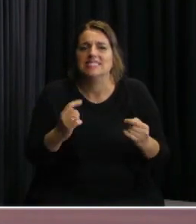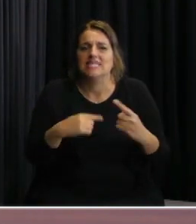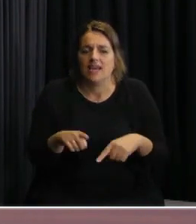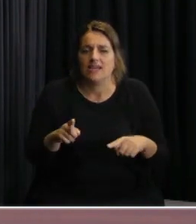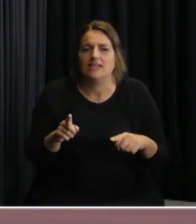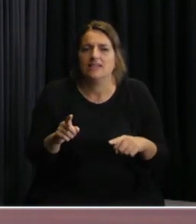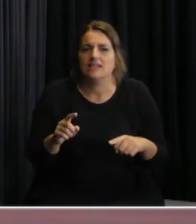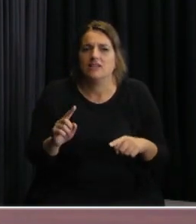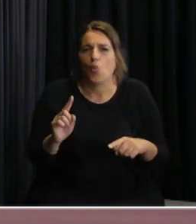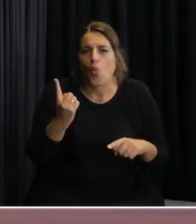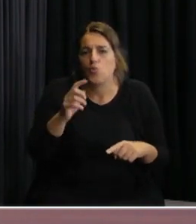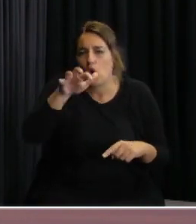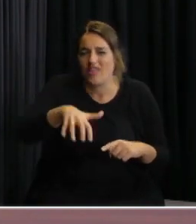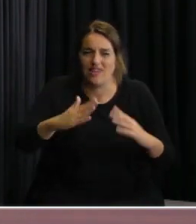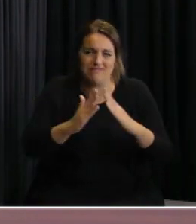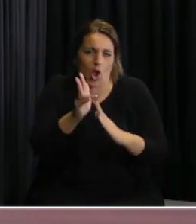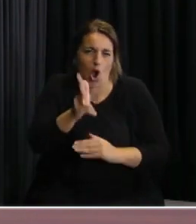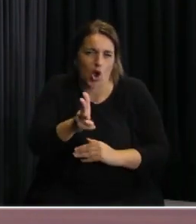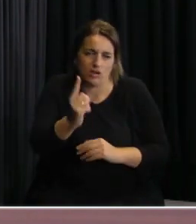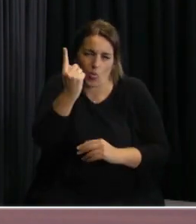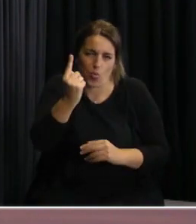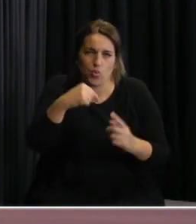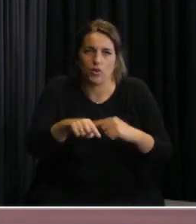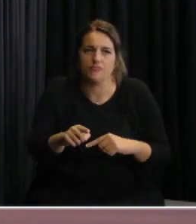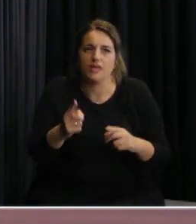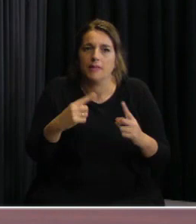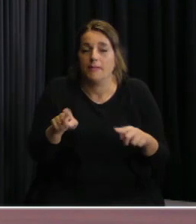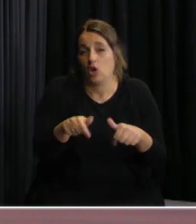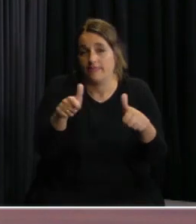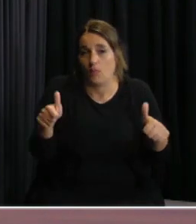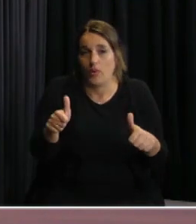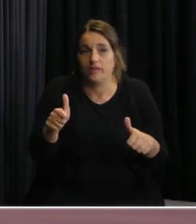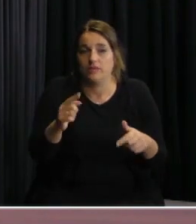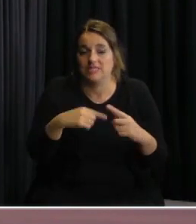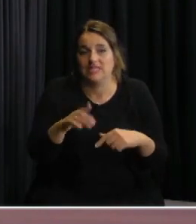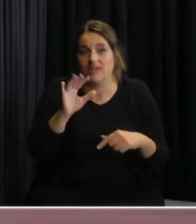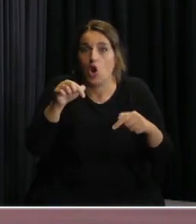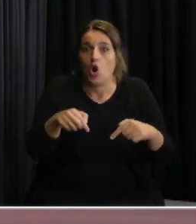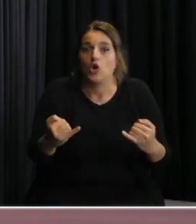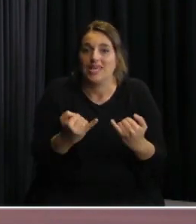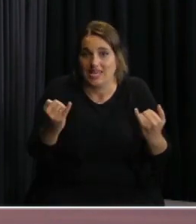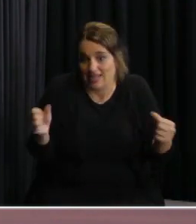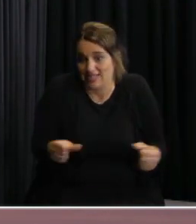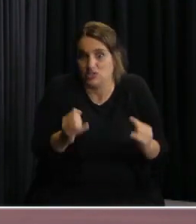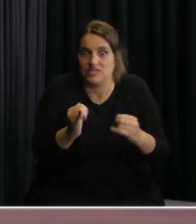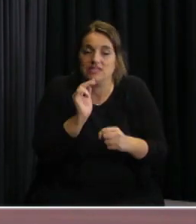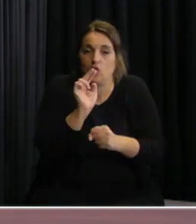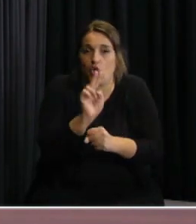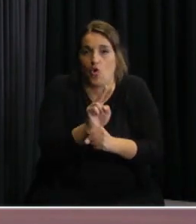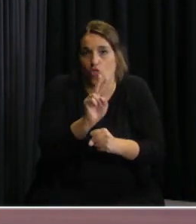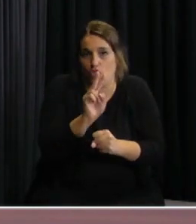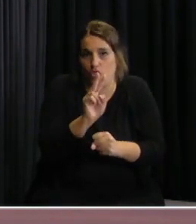en uno de los residenciales pero es bueno saber que en el día de hoy se procedió a la inspección de